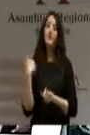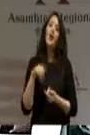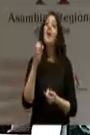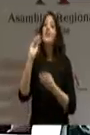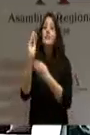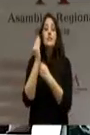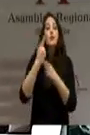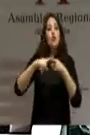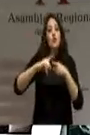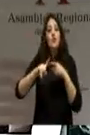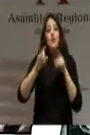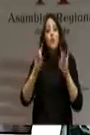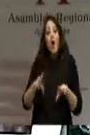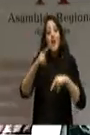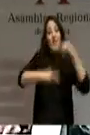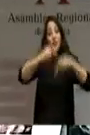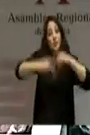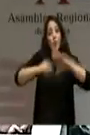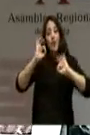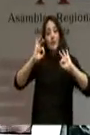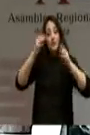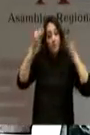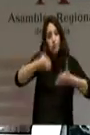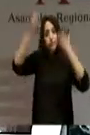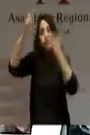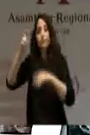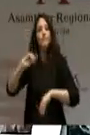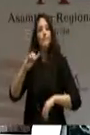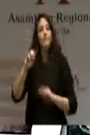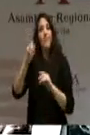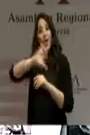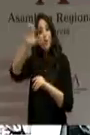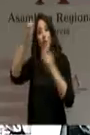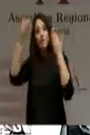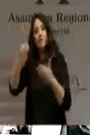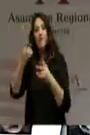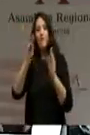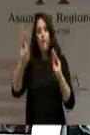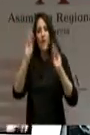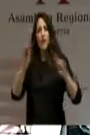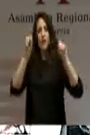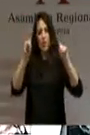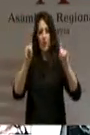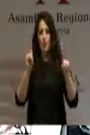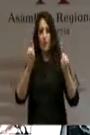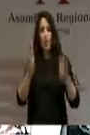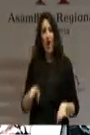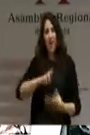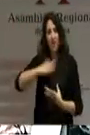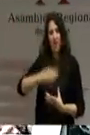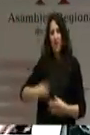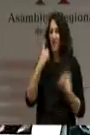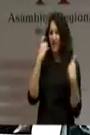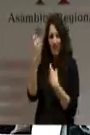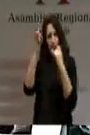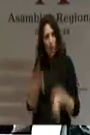a los proyectos de infraestructura. Fundamentalmente lo van a estar a la formación y a la educación. Y eso es lo que necesita la región de Murcia